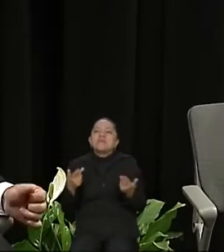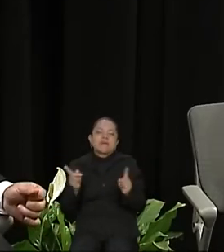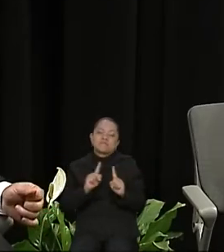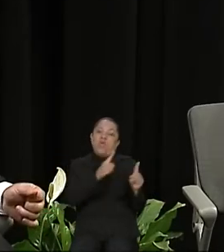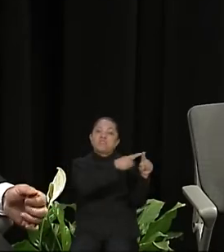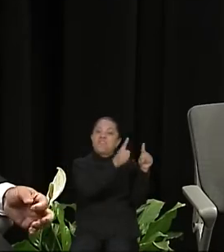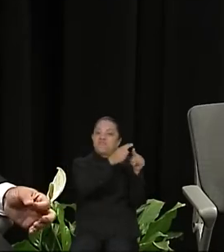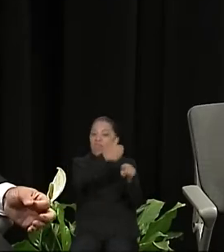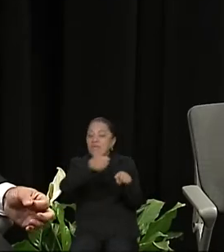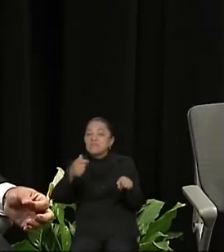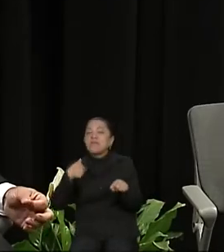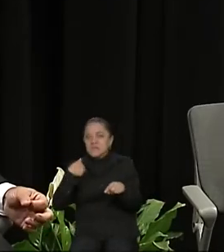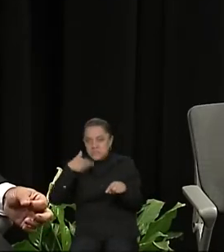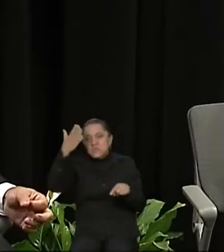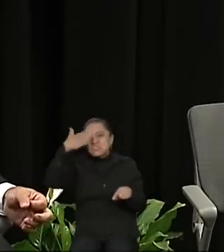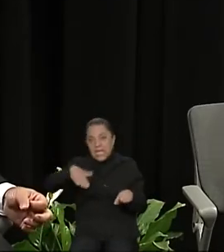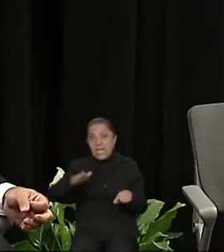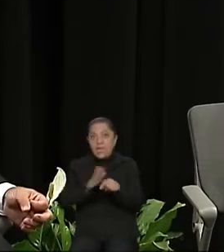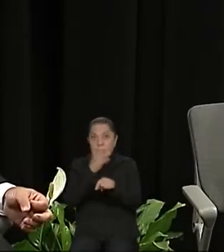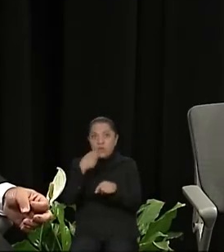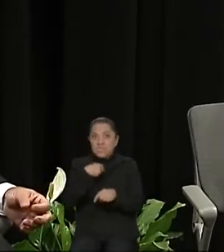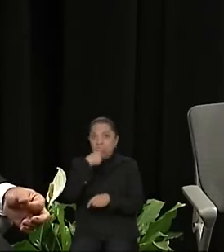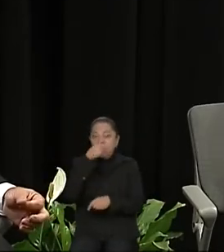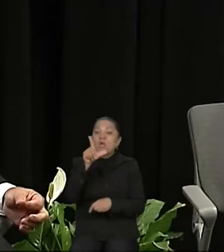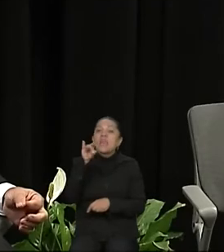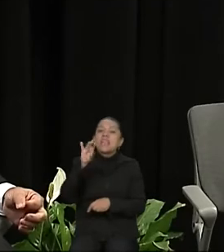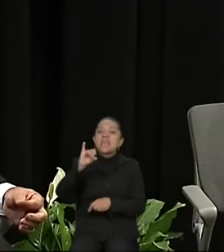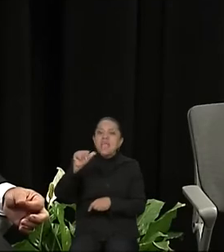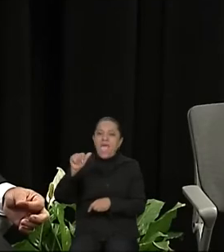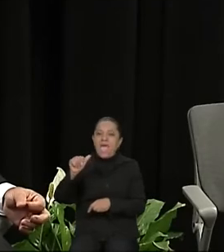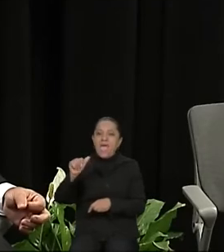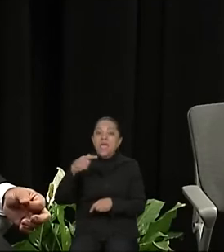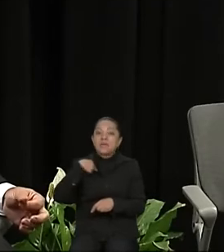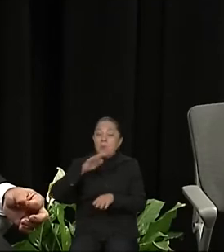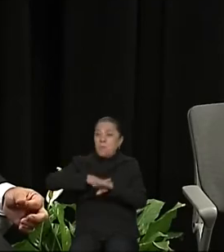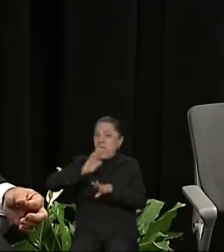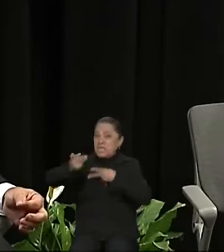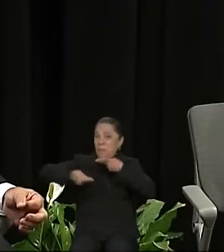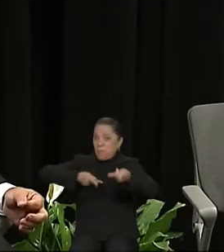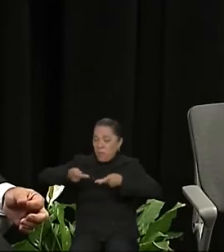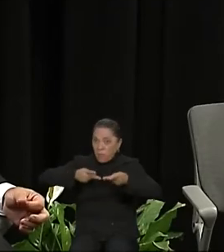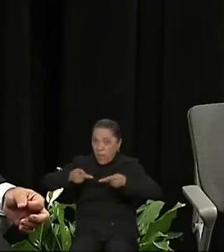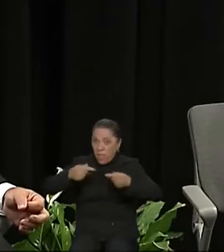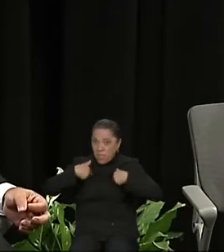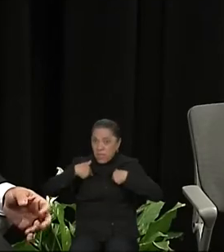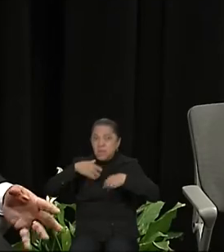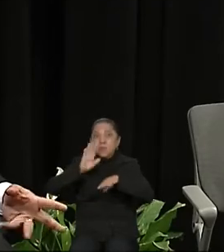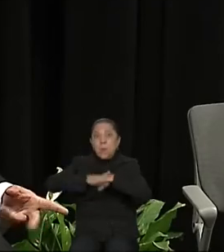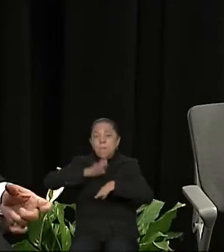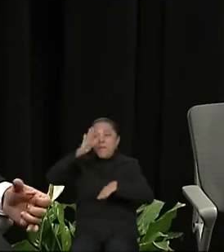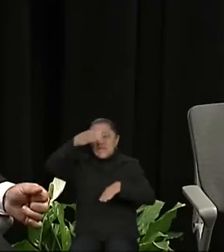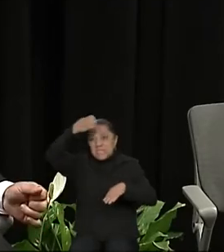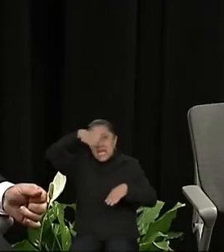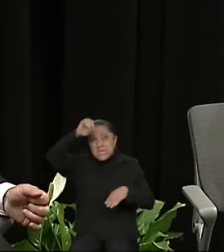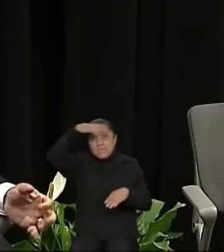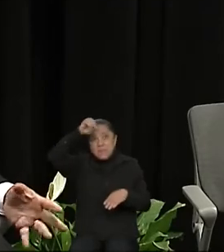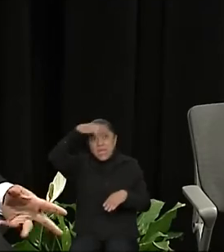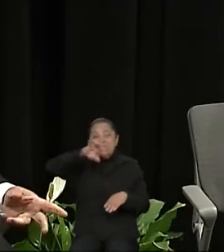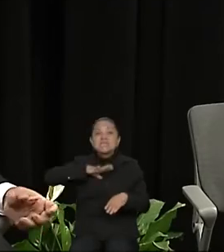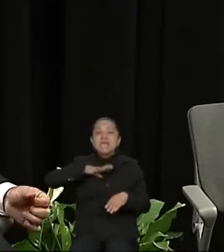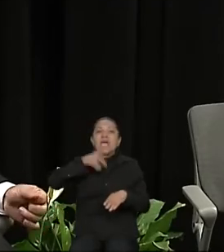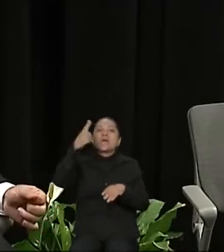Lilia Ibarra es la más preparada, pero no solo la más preparada, la que más experiencia tiene para llegar al Senado.